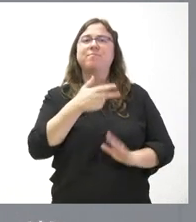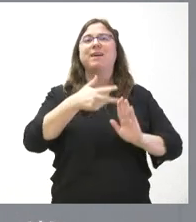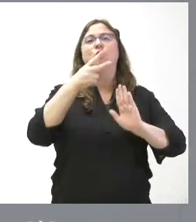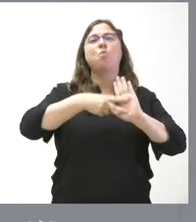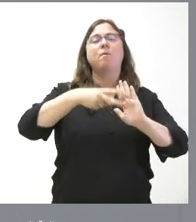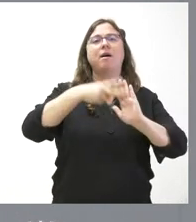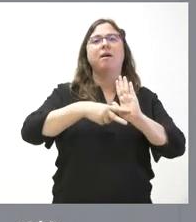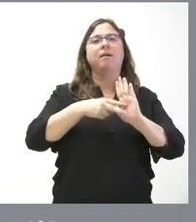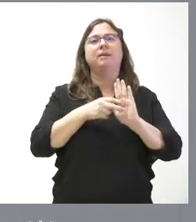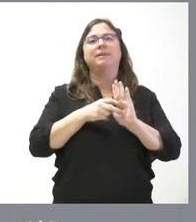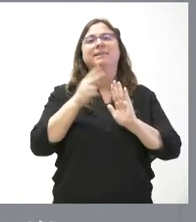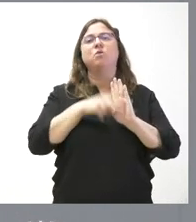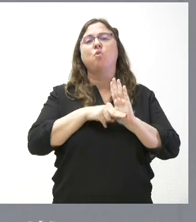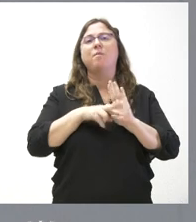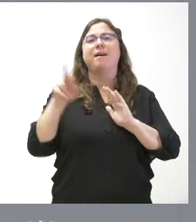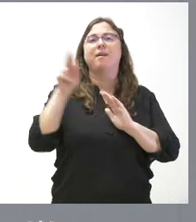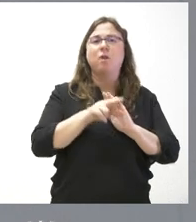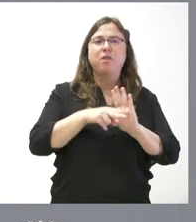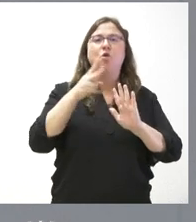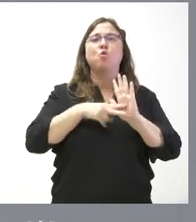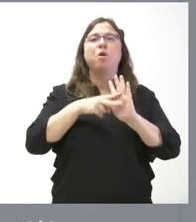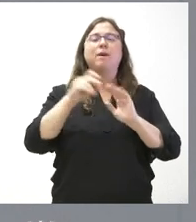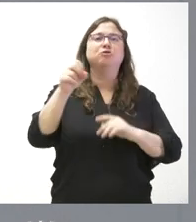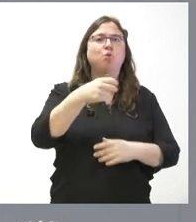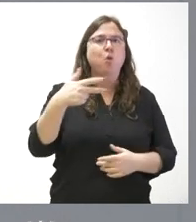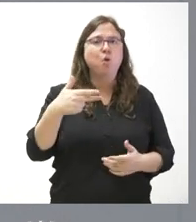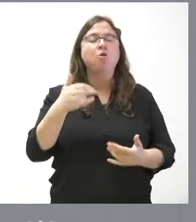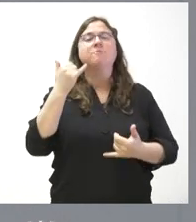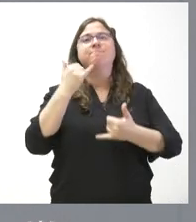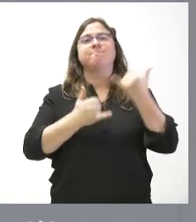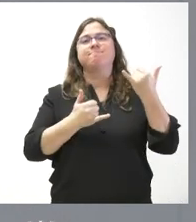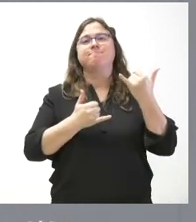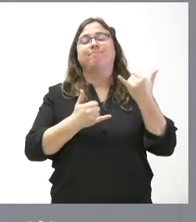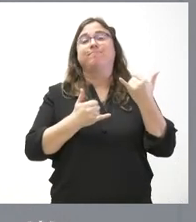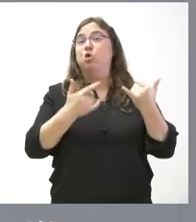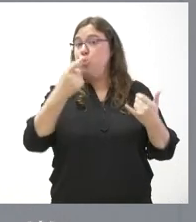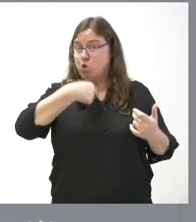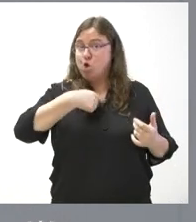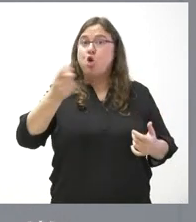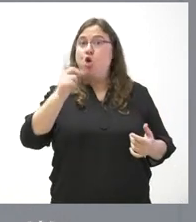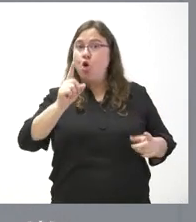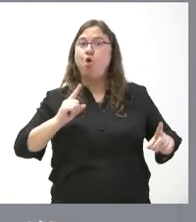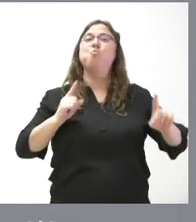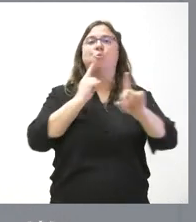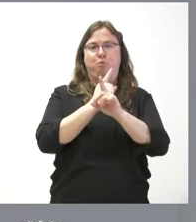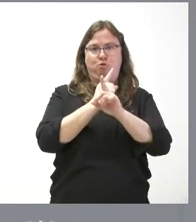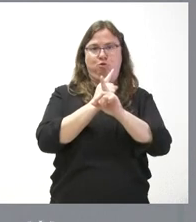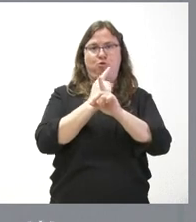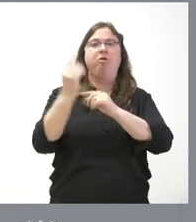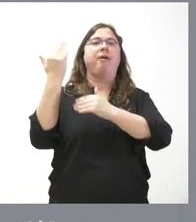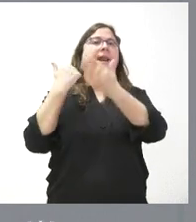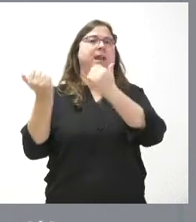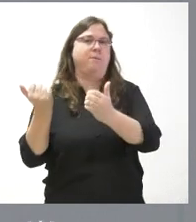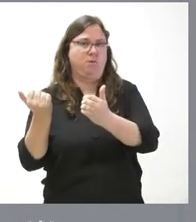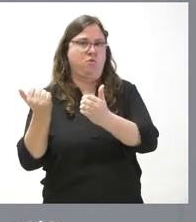regulación, a la nueva resolución, pues nosotros lo que hacemos es no oponernos a ese requerimiento de la medida